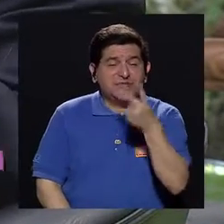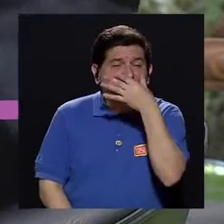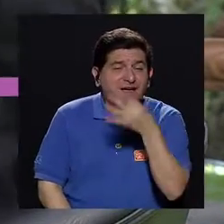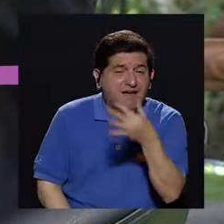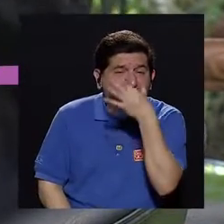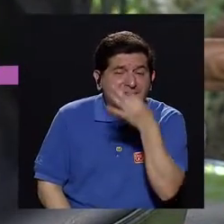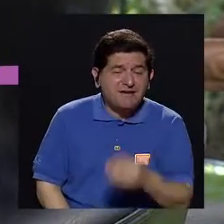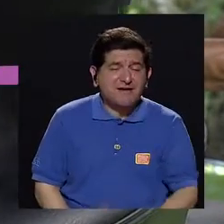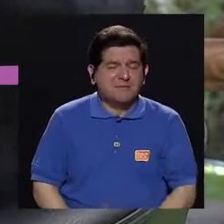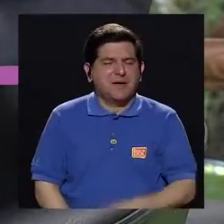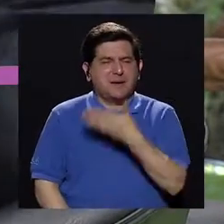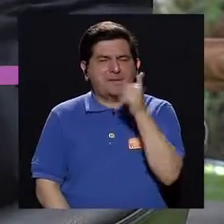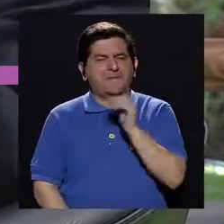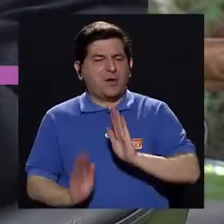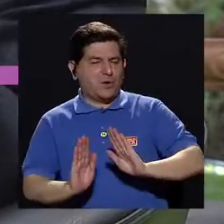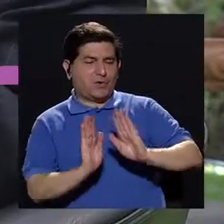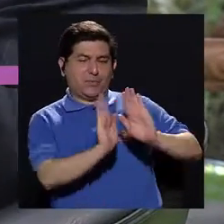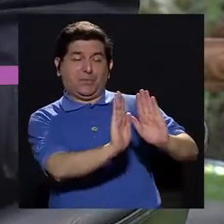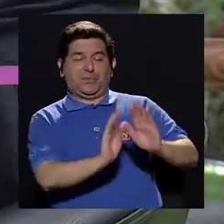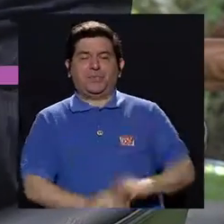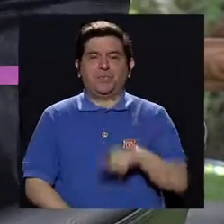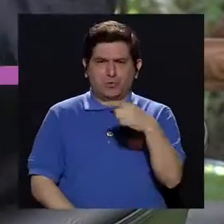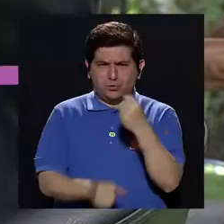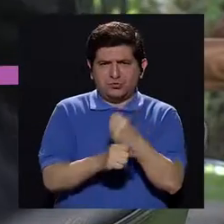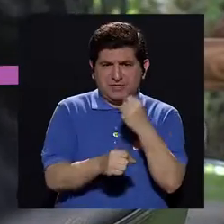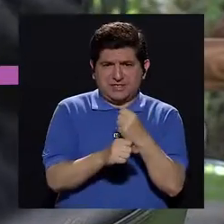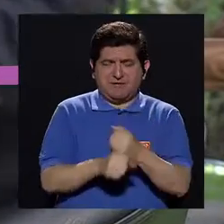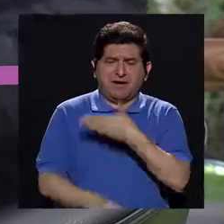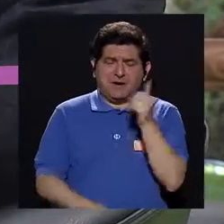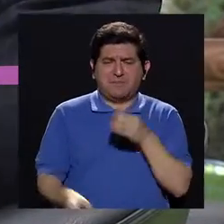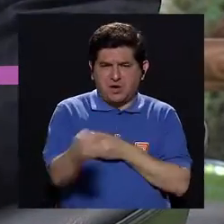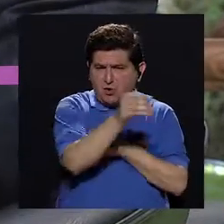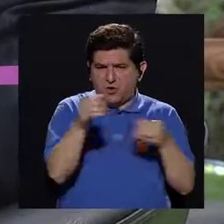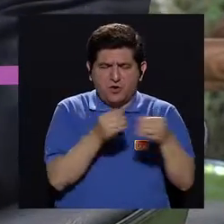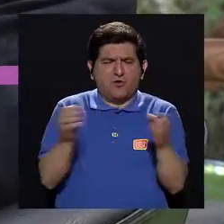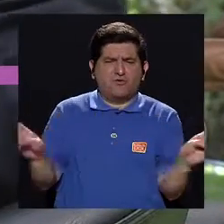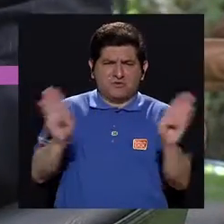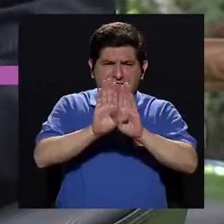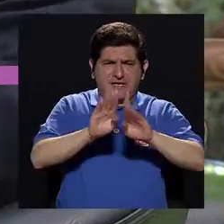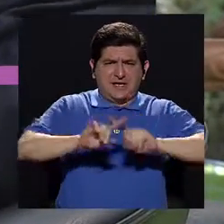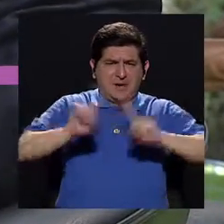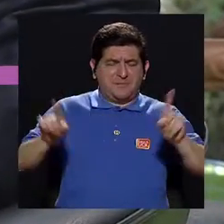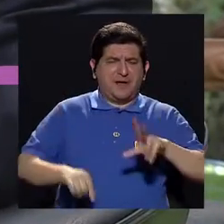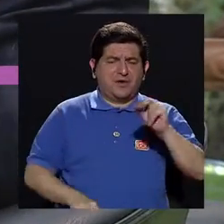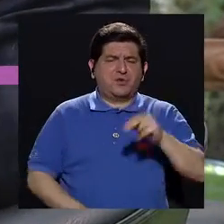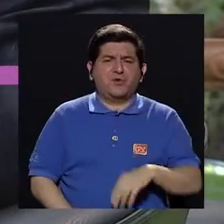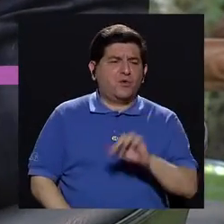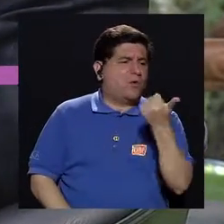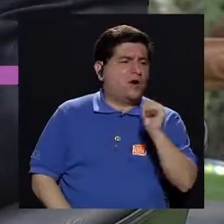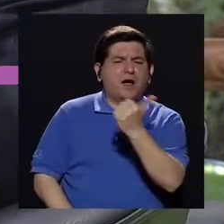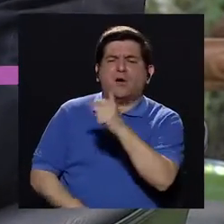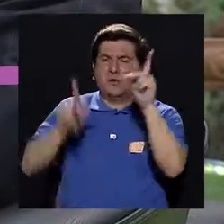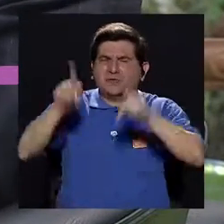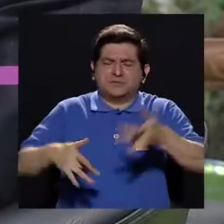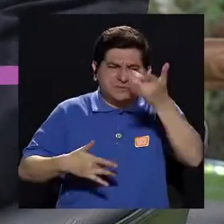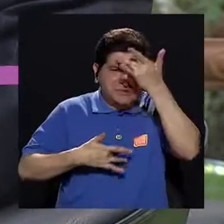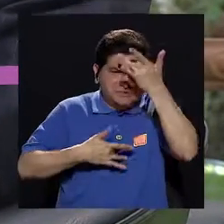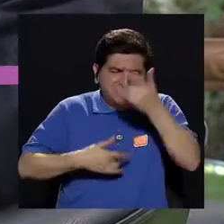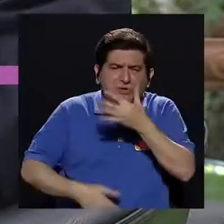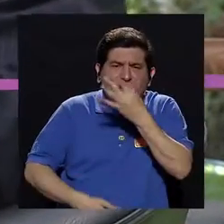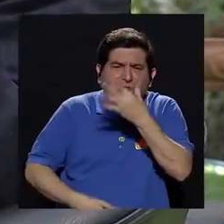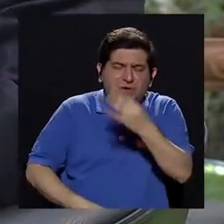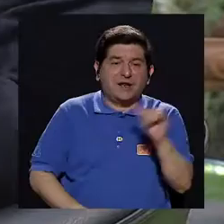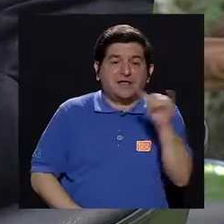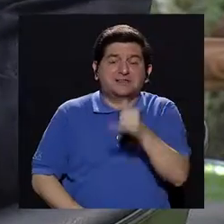tiene gripe, aléjese. Si usted quiere trabajar, encierrese en su oficina, pero no contagia a los demás de gripe. Es la misma